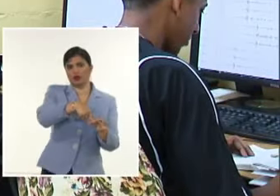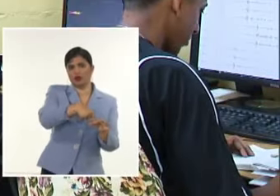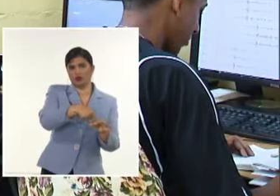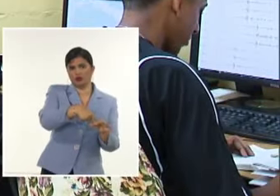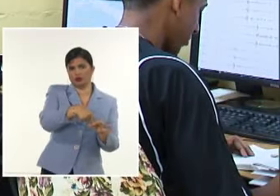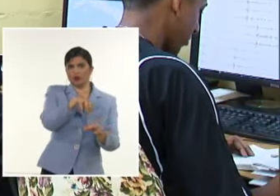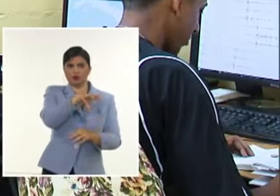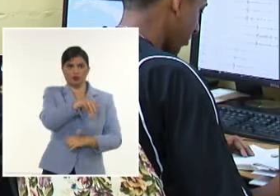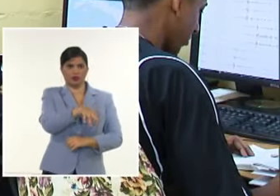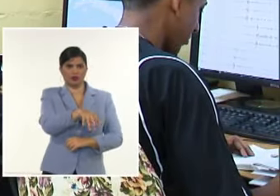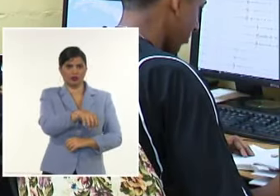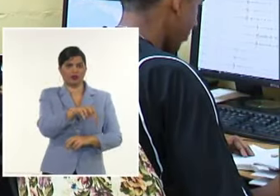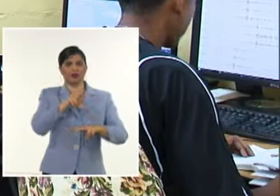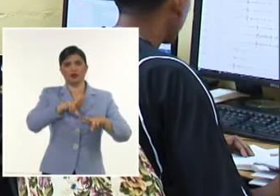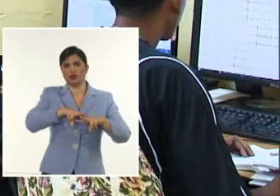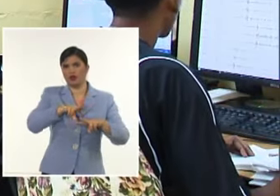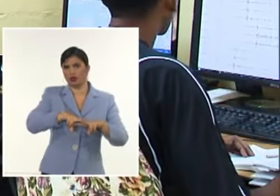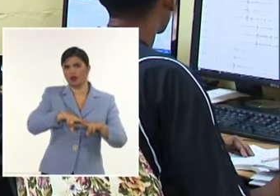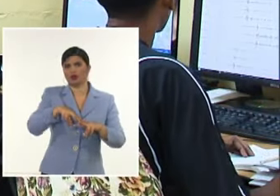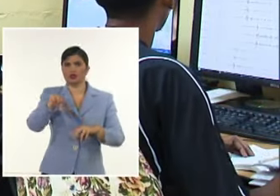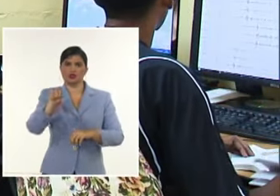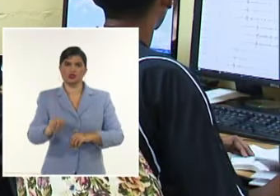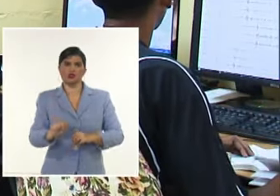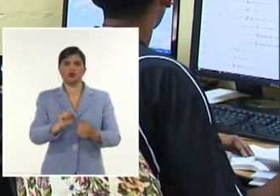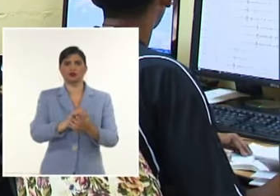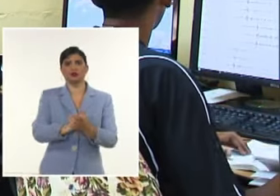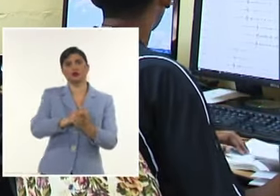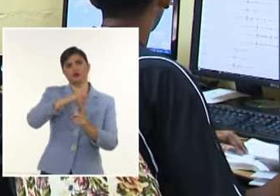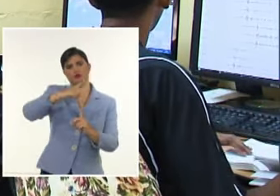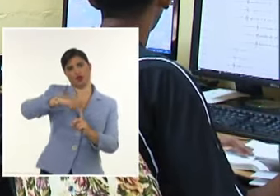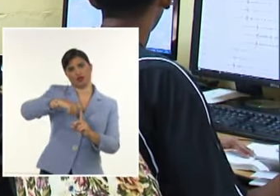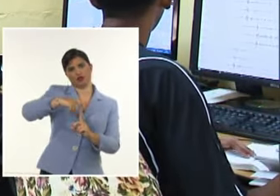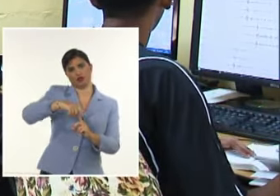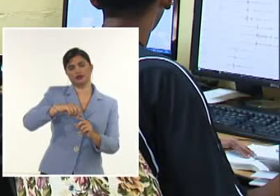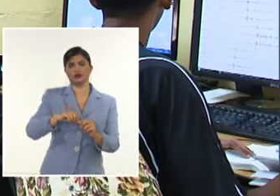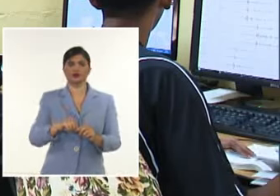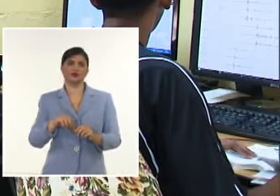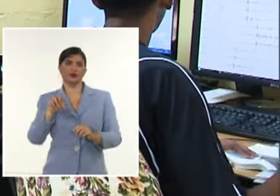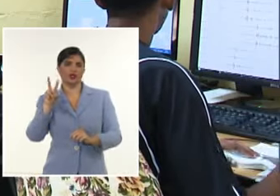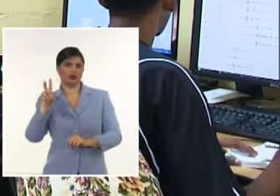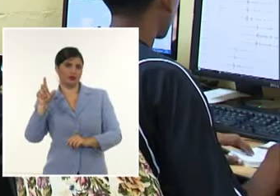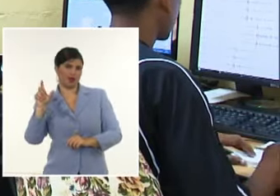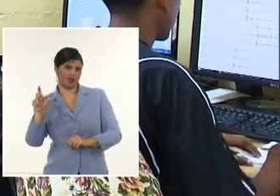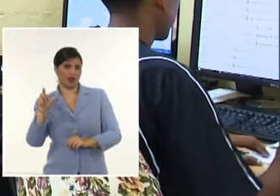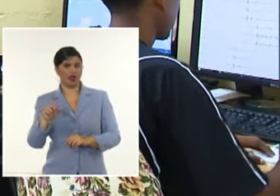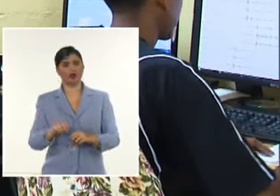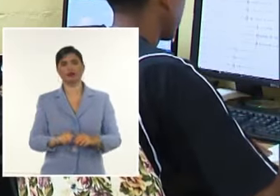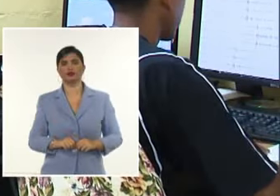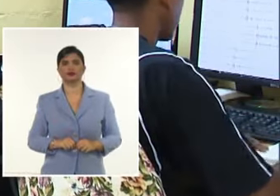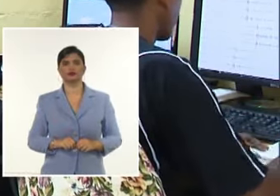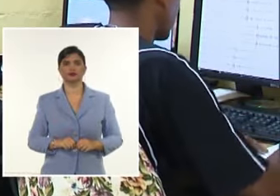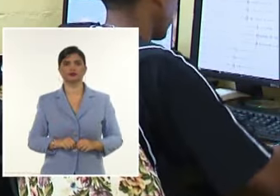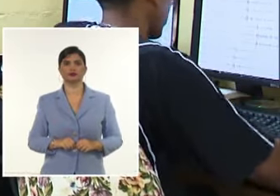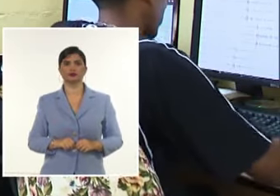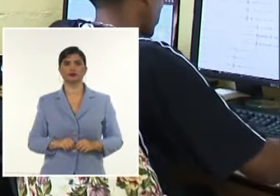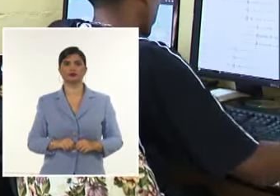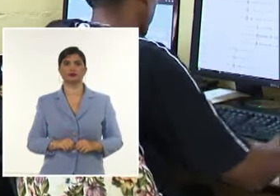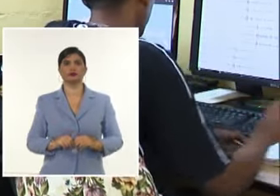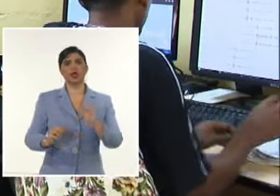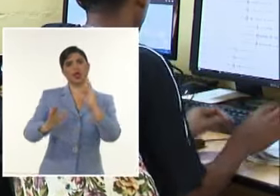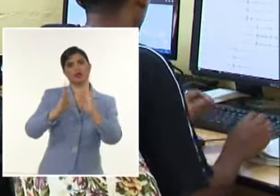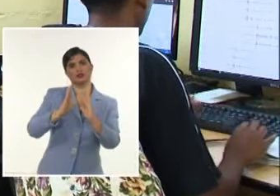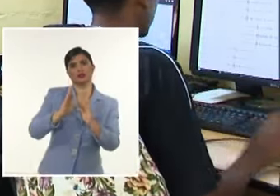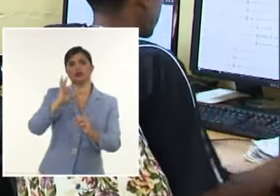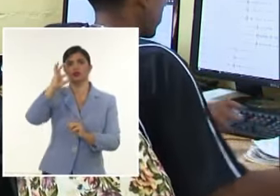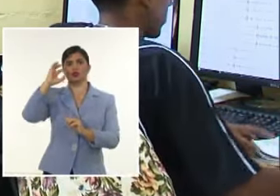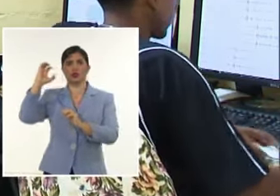Habana El sur de Matanzas Y el norte de Villa Clara Para completar la red de estaciones En la parte, repito Centro occidental del país